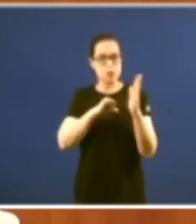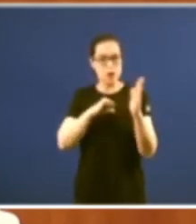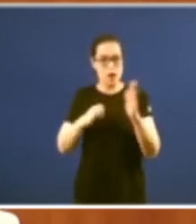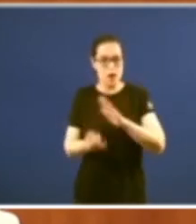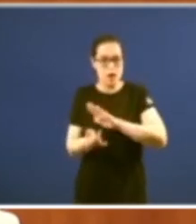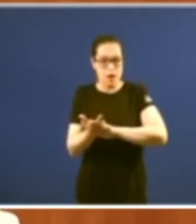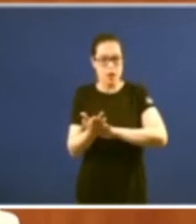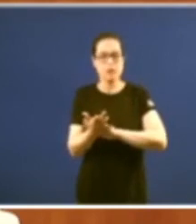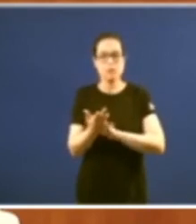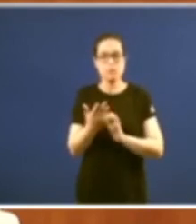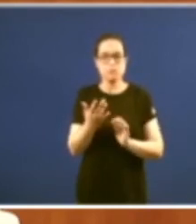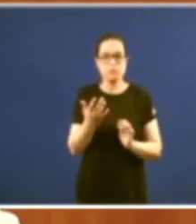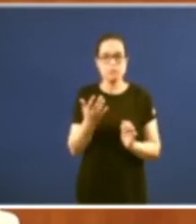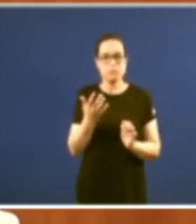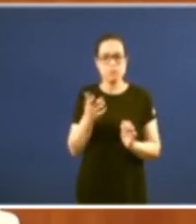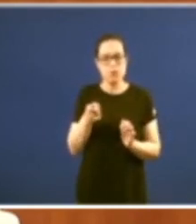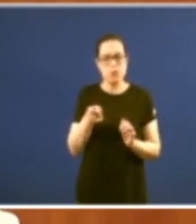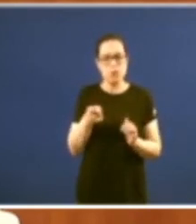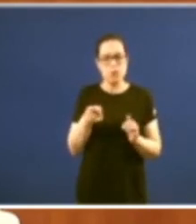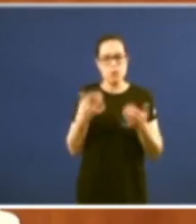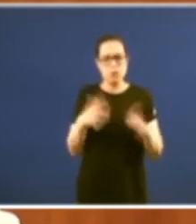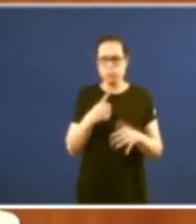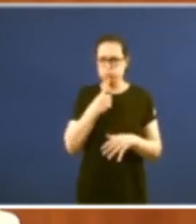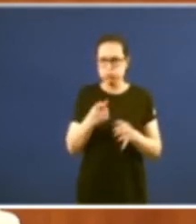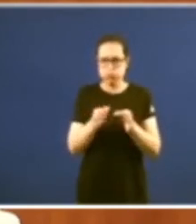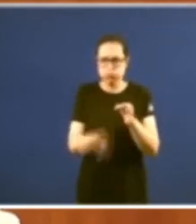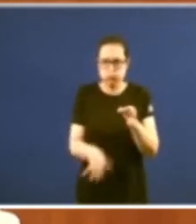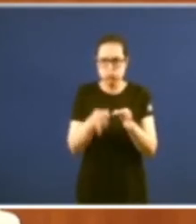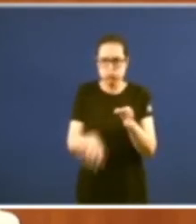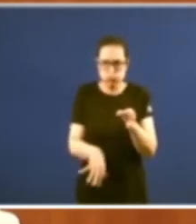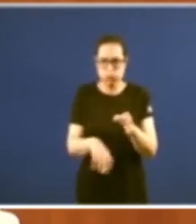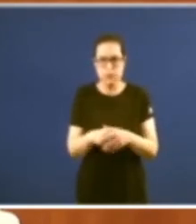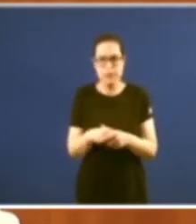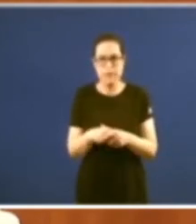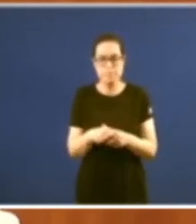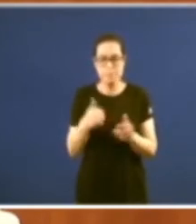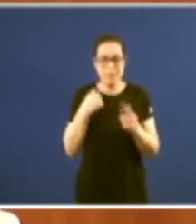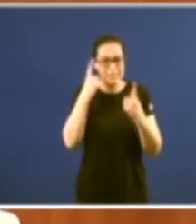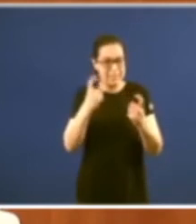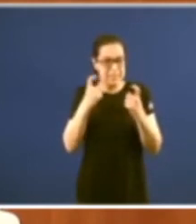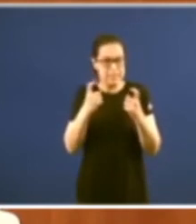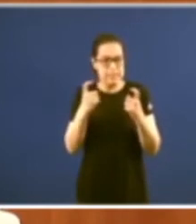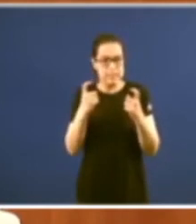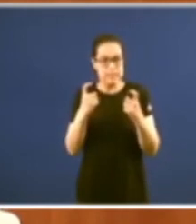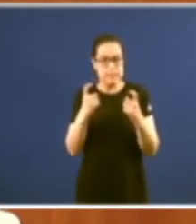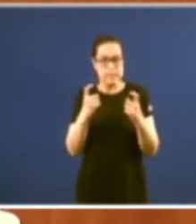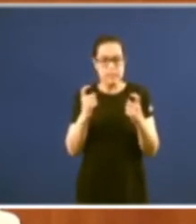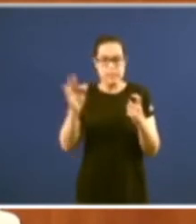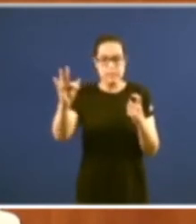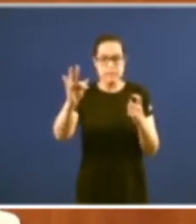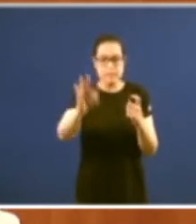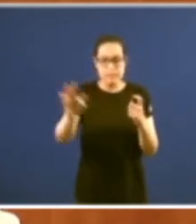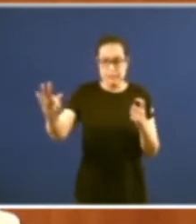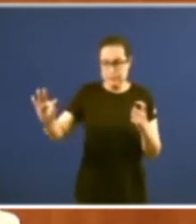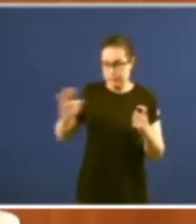comenzou con bastante mal pé estou intentando acortar porque claro o problema de ir de